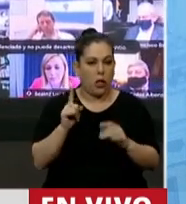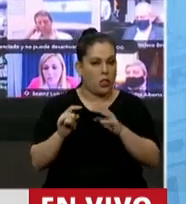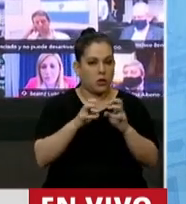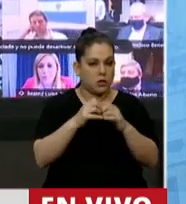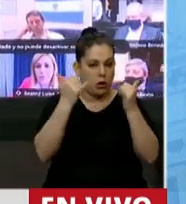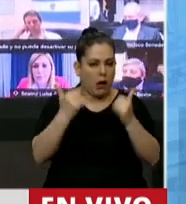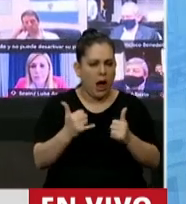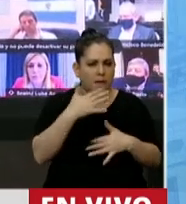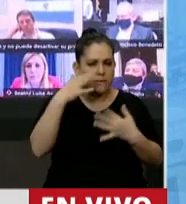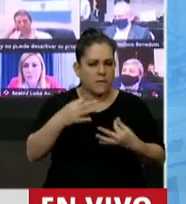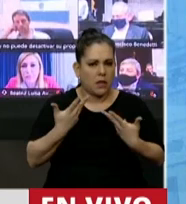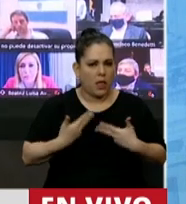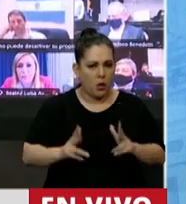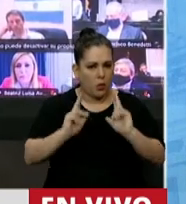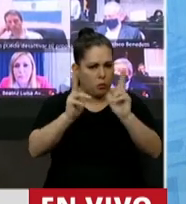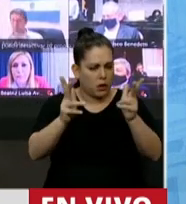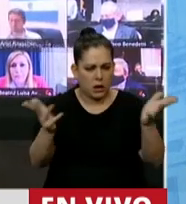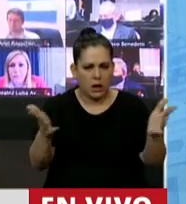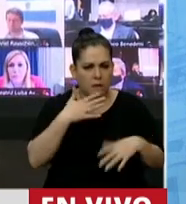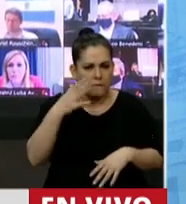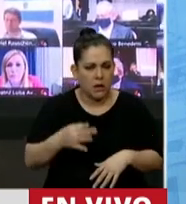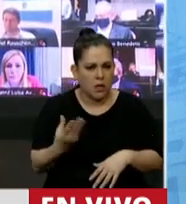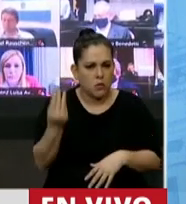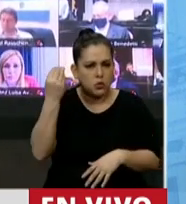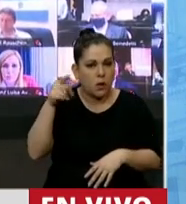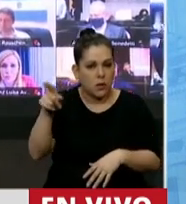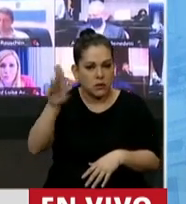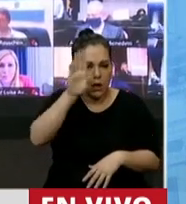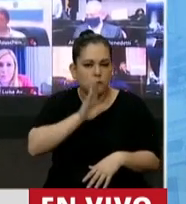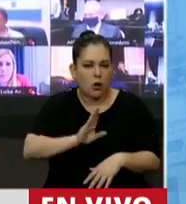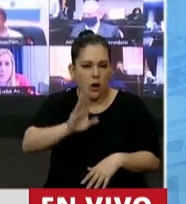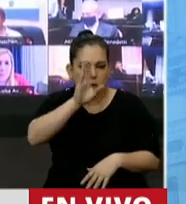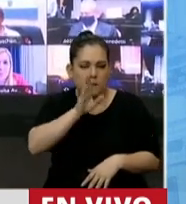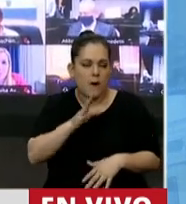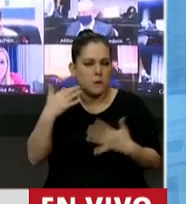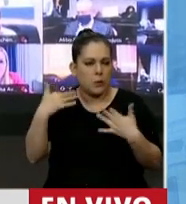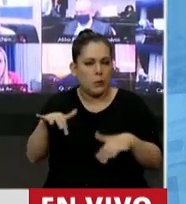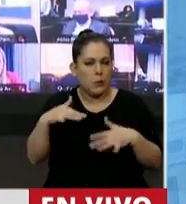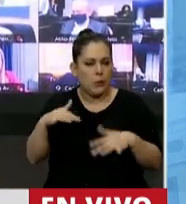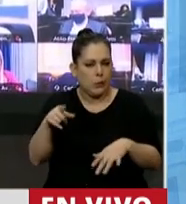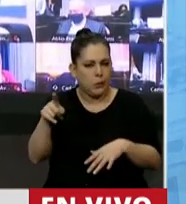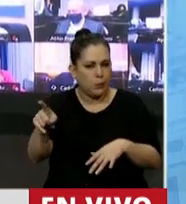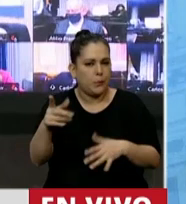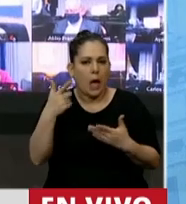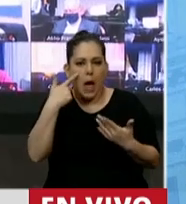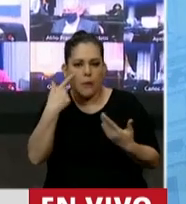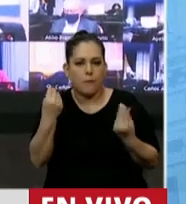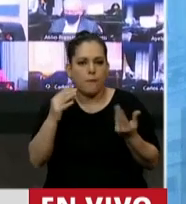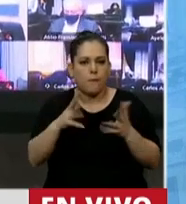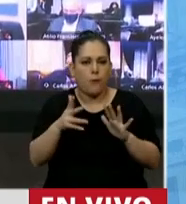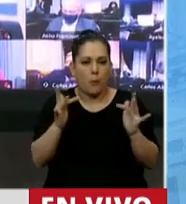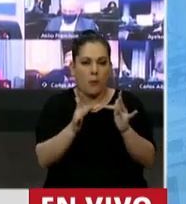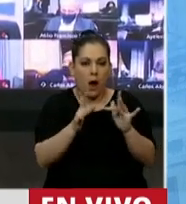muchísima humildad a tolerar, muchas veces desde un lugar hostil, ver de qué manera se